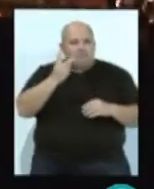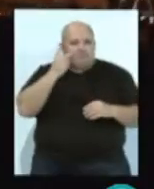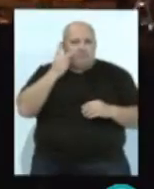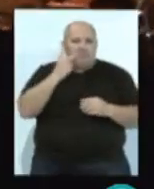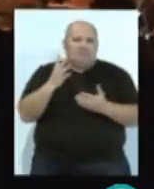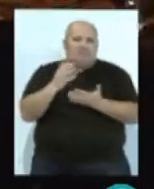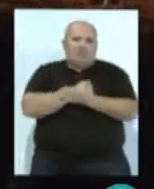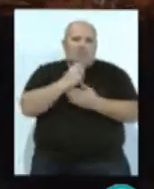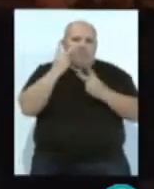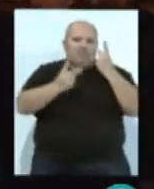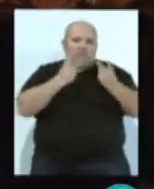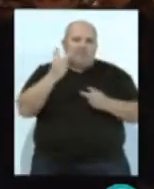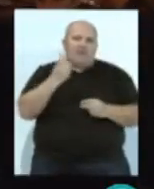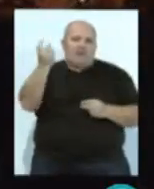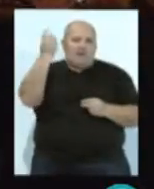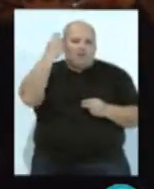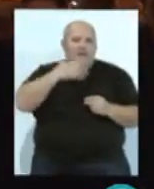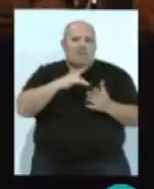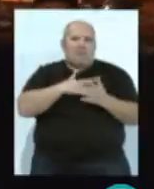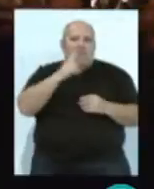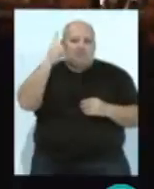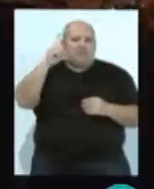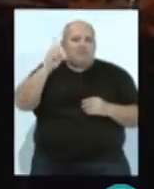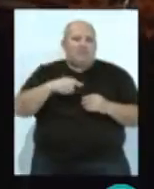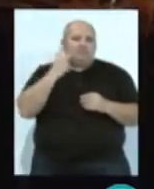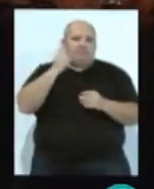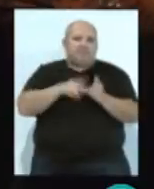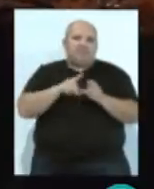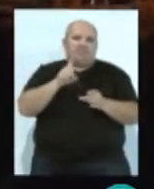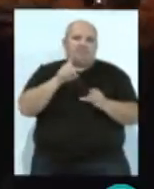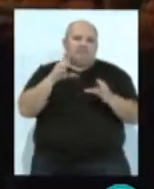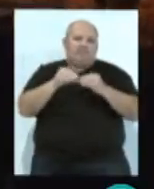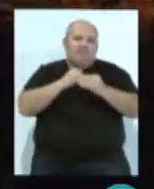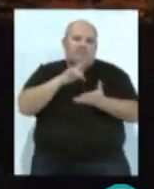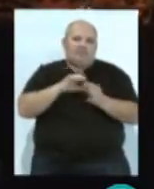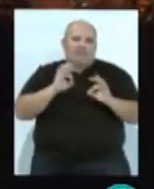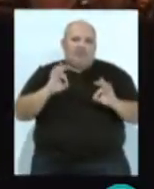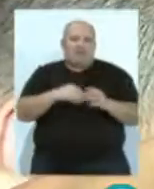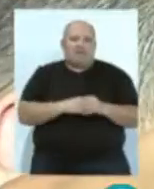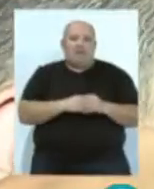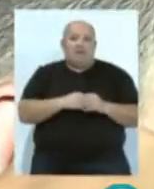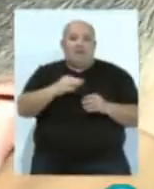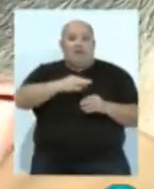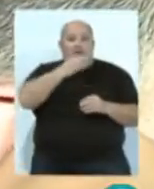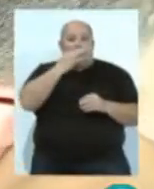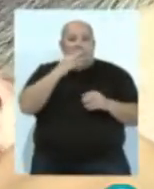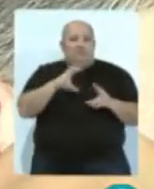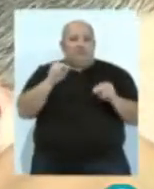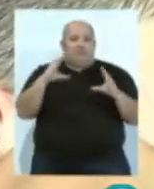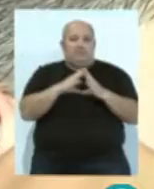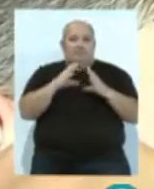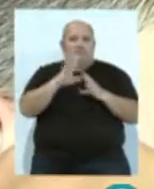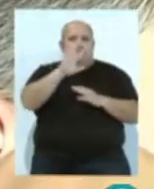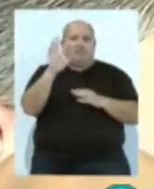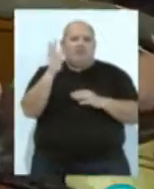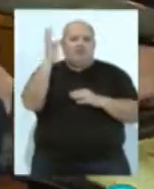vecinos del barrio y de los alumnos del Colegio Amor de Dios, implicados también en esta celebración. Ya por la tarde, al término de la misa,